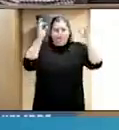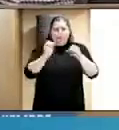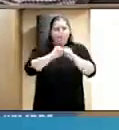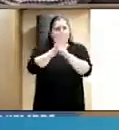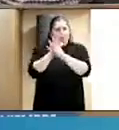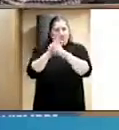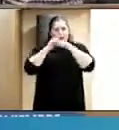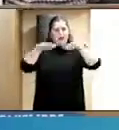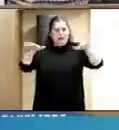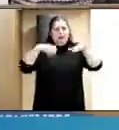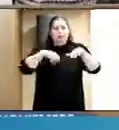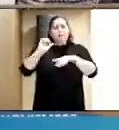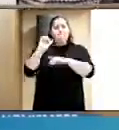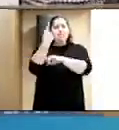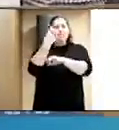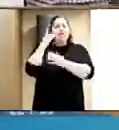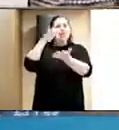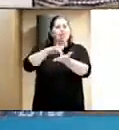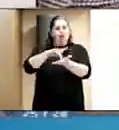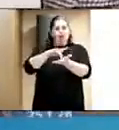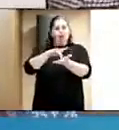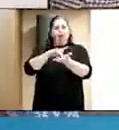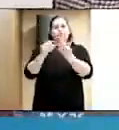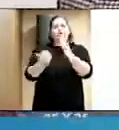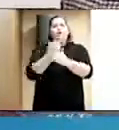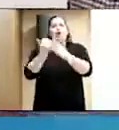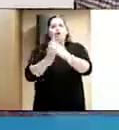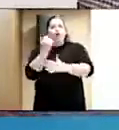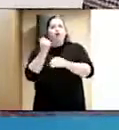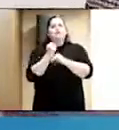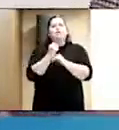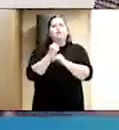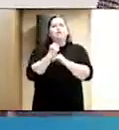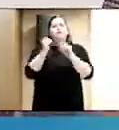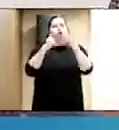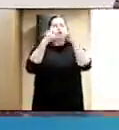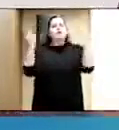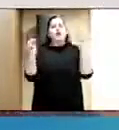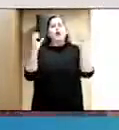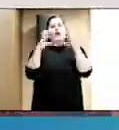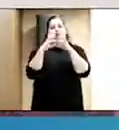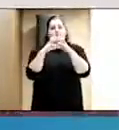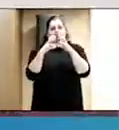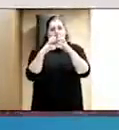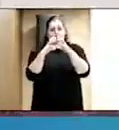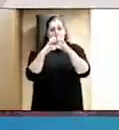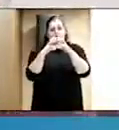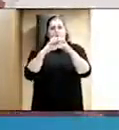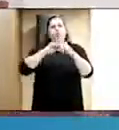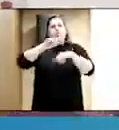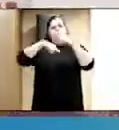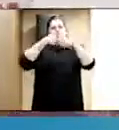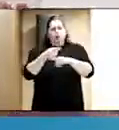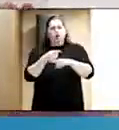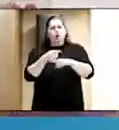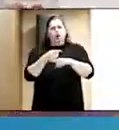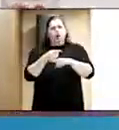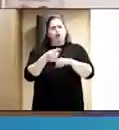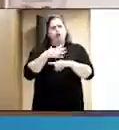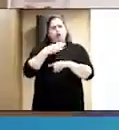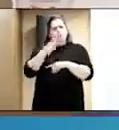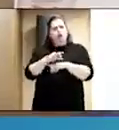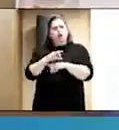con una primera edición en la Universidad de Granada, que luego se pudo replicar aquí